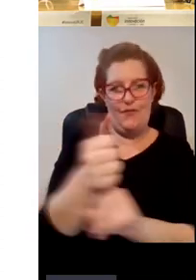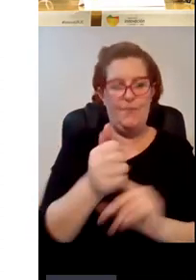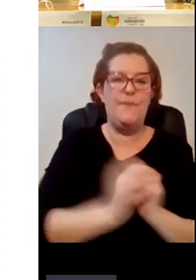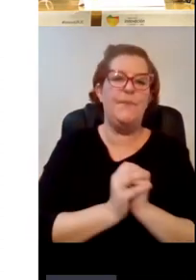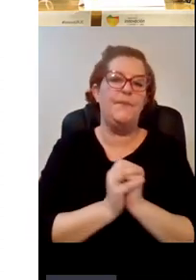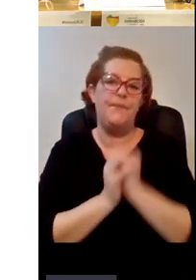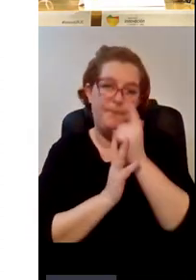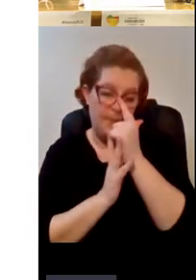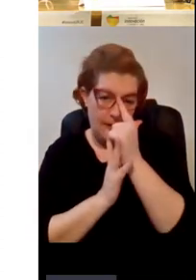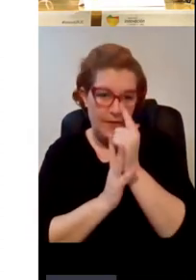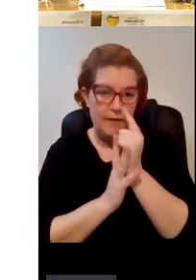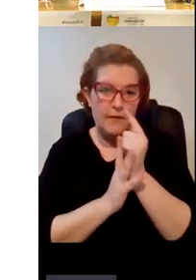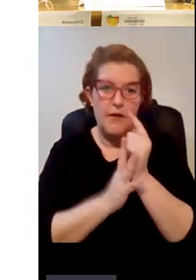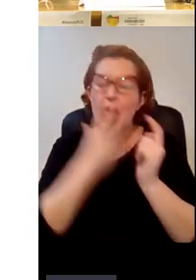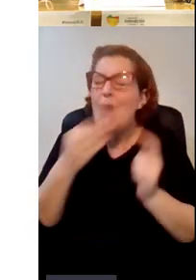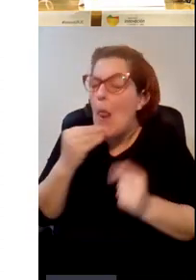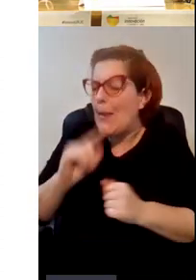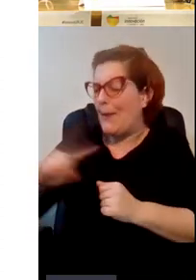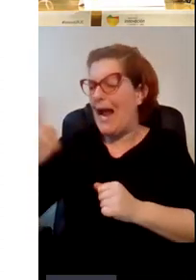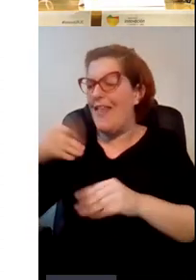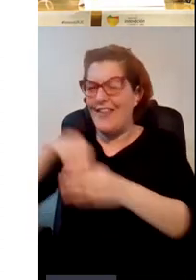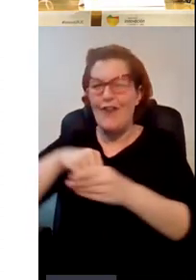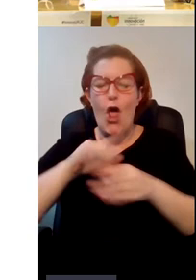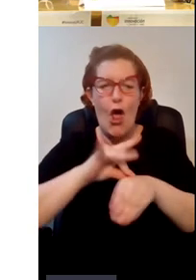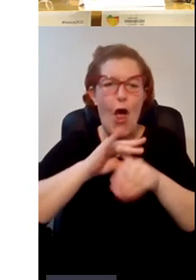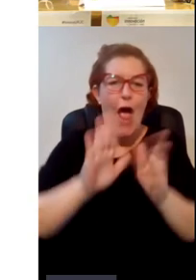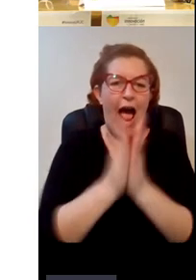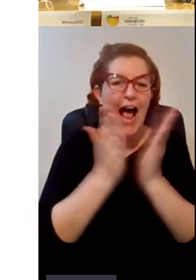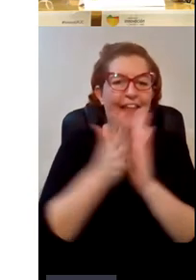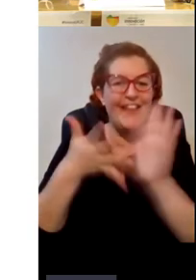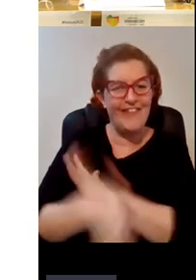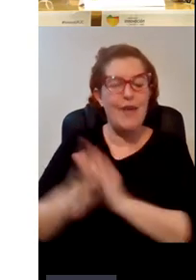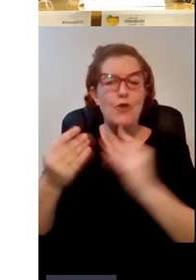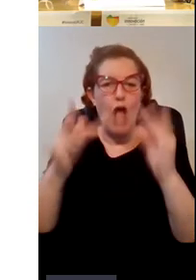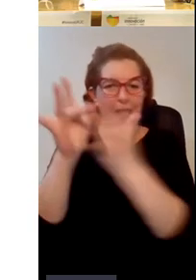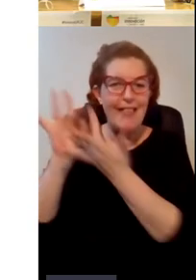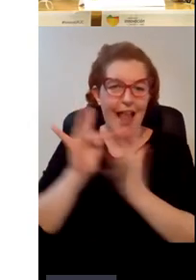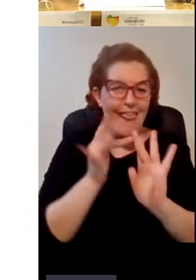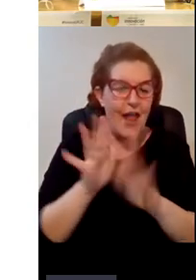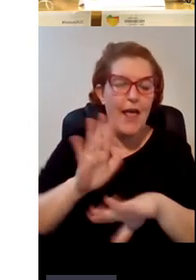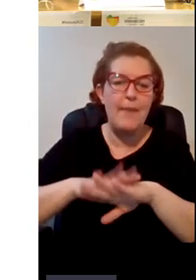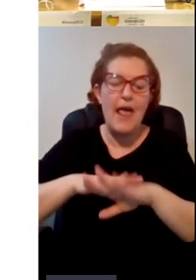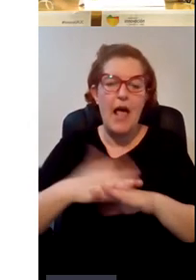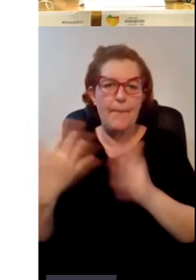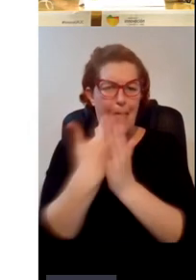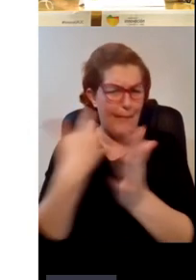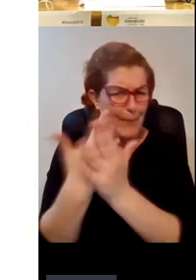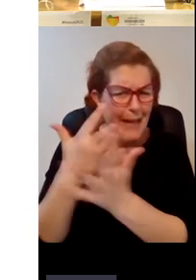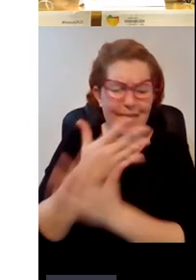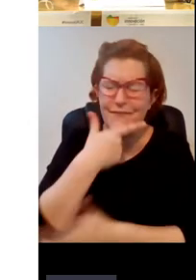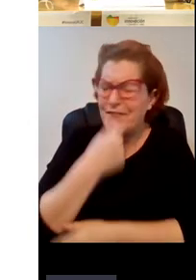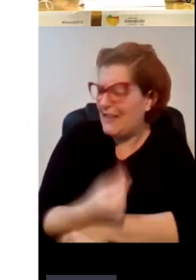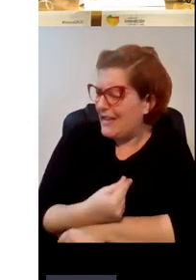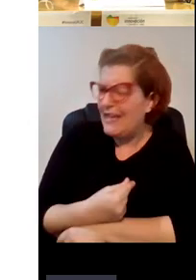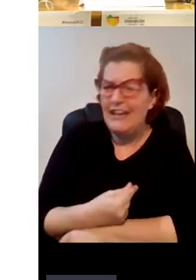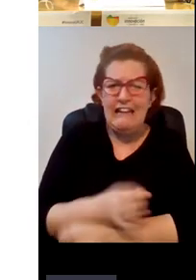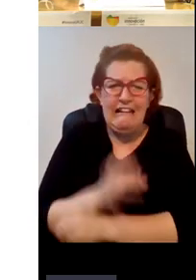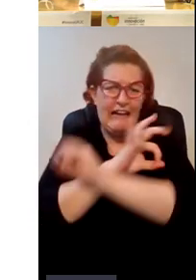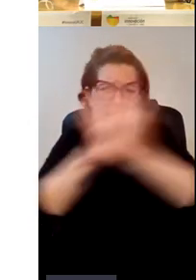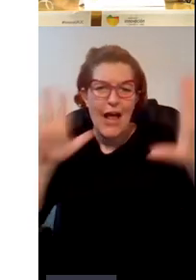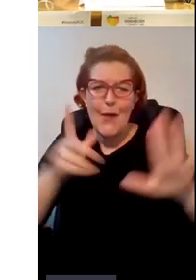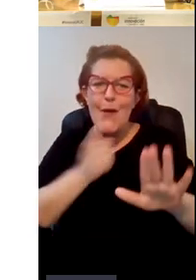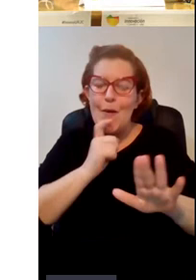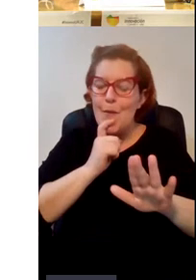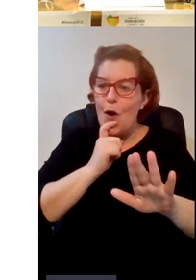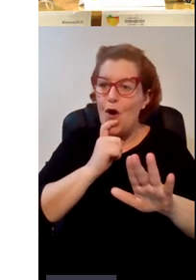tiene lo más bonito de la agenda es que tiene muchas interacciones de manera que explica perfectamente que nada va solo